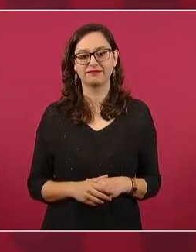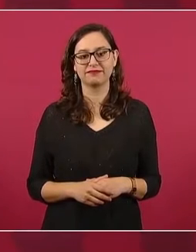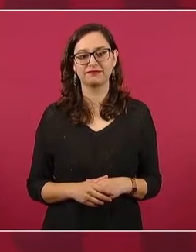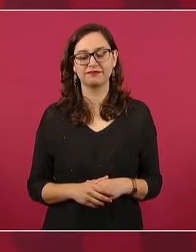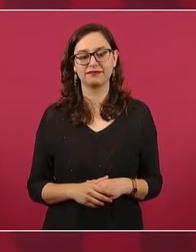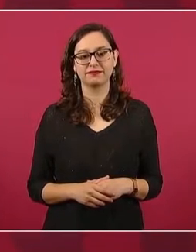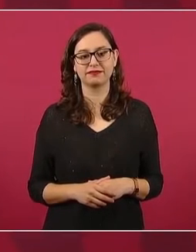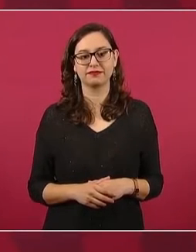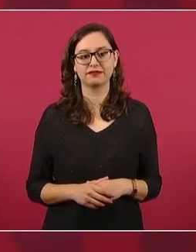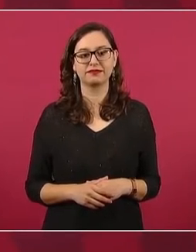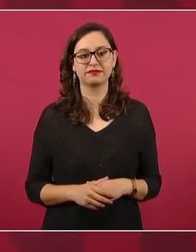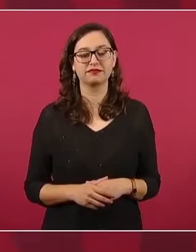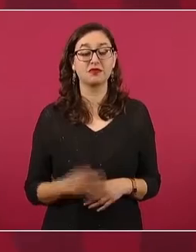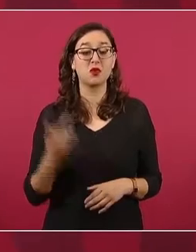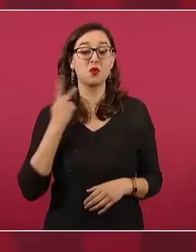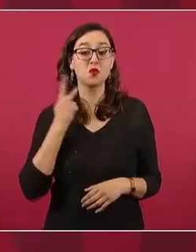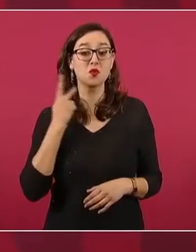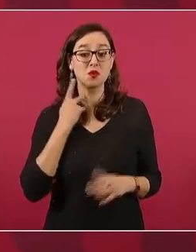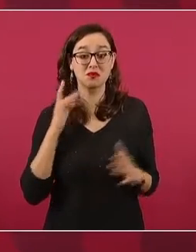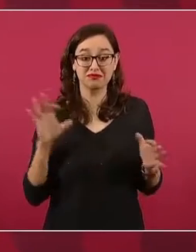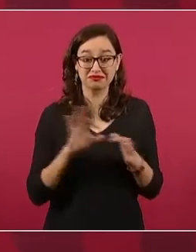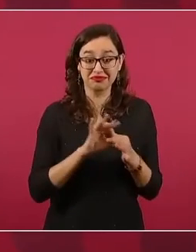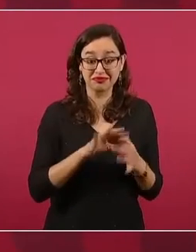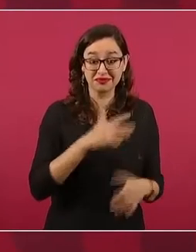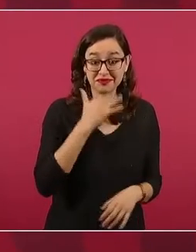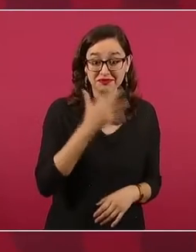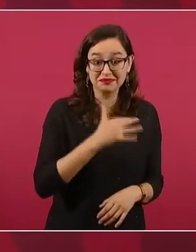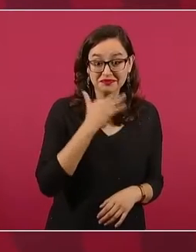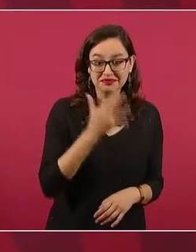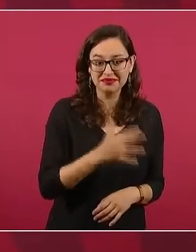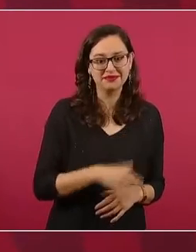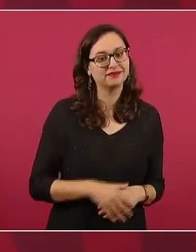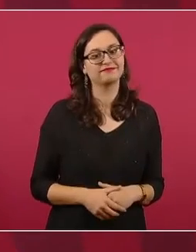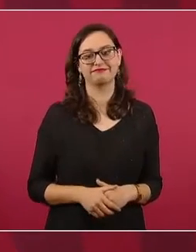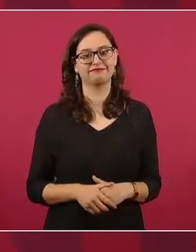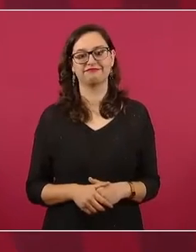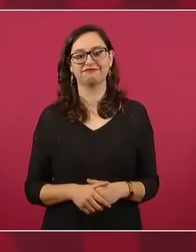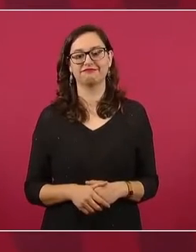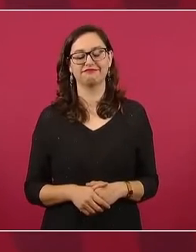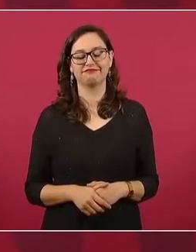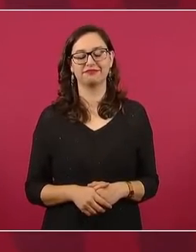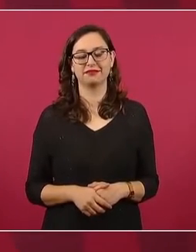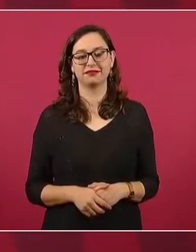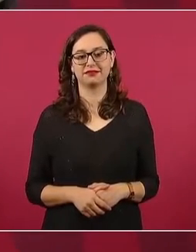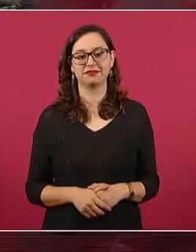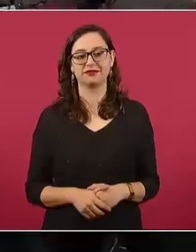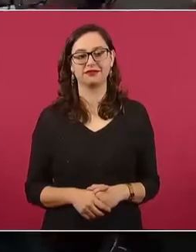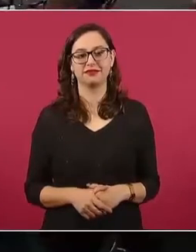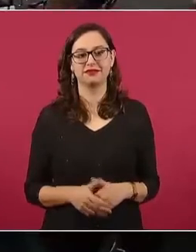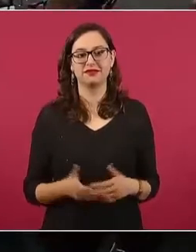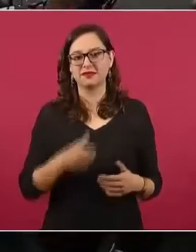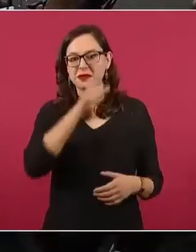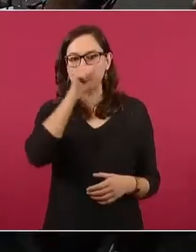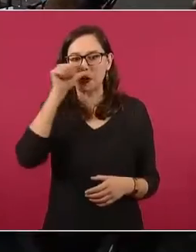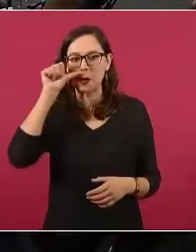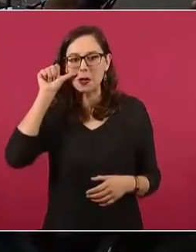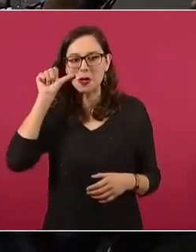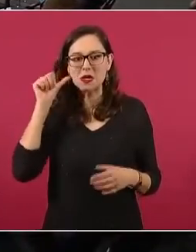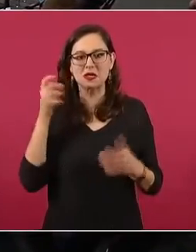con la política, corrupción, con las ambiciones.